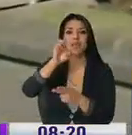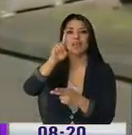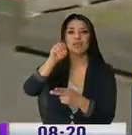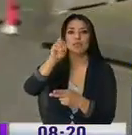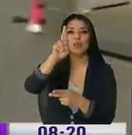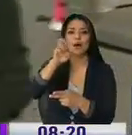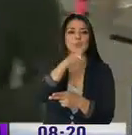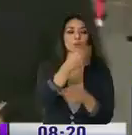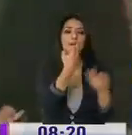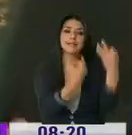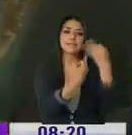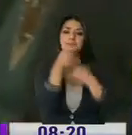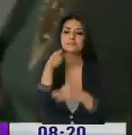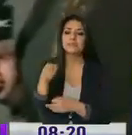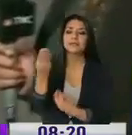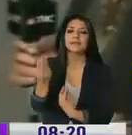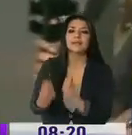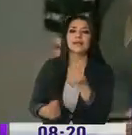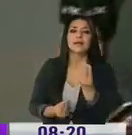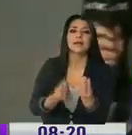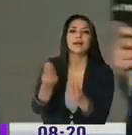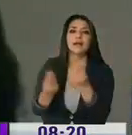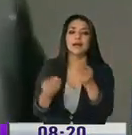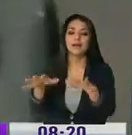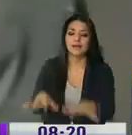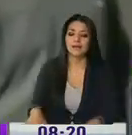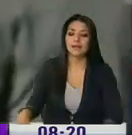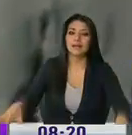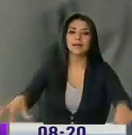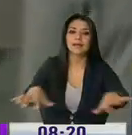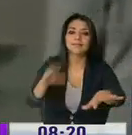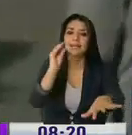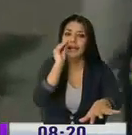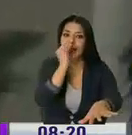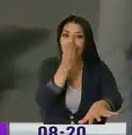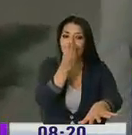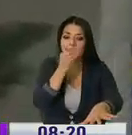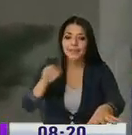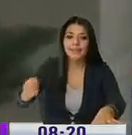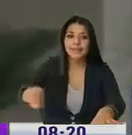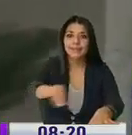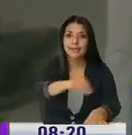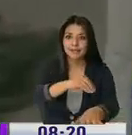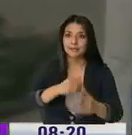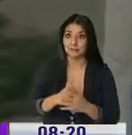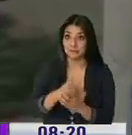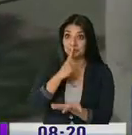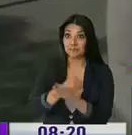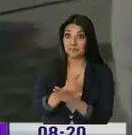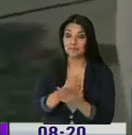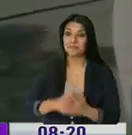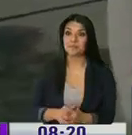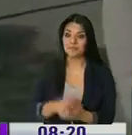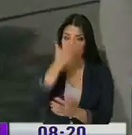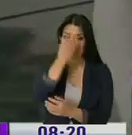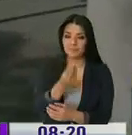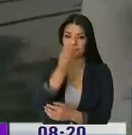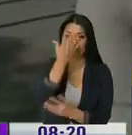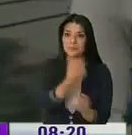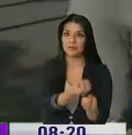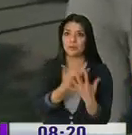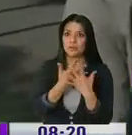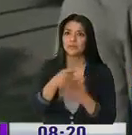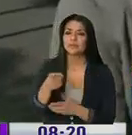un poco sobre el trabajo que se están realizando en estos espacios metropolitanos. Entiendo, ¿verdad? Buenos días, Eduardo. Coméntanos entonces,